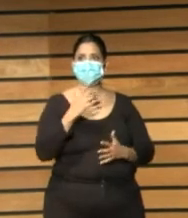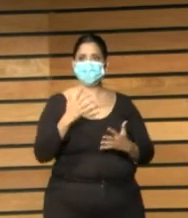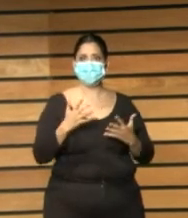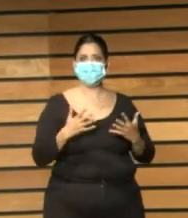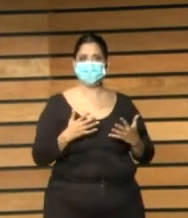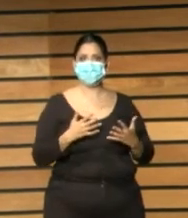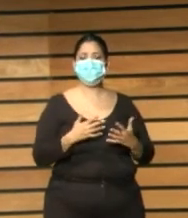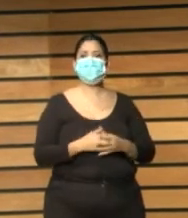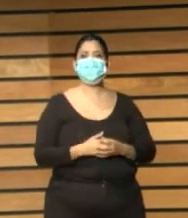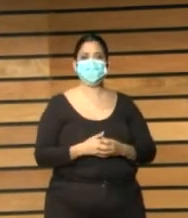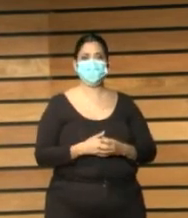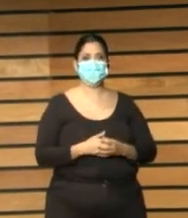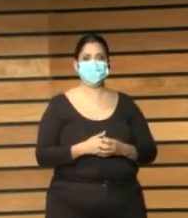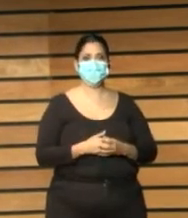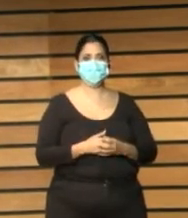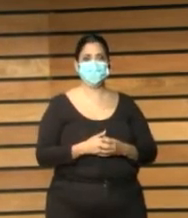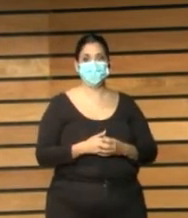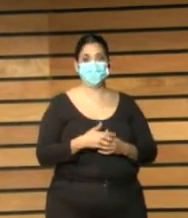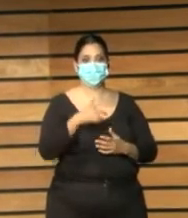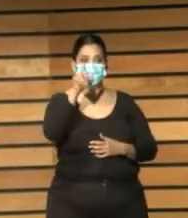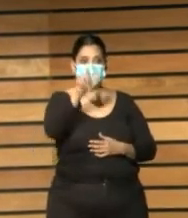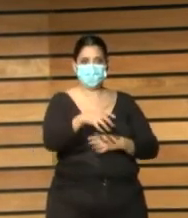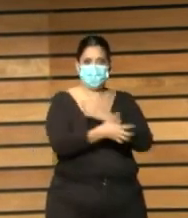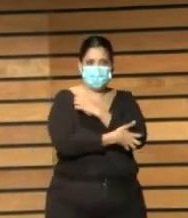lo más degradado de vivir